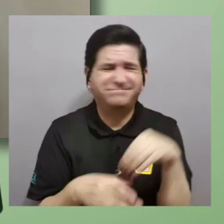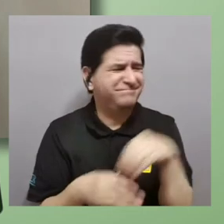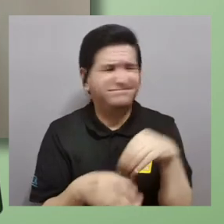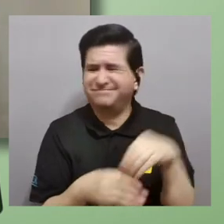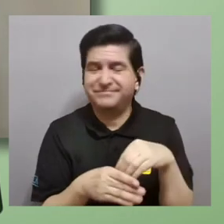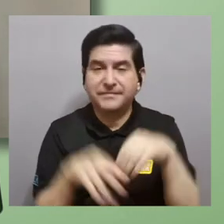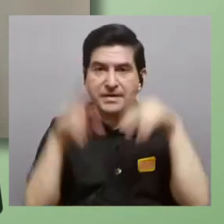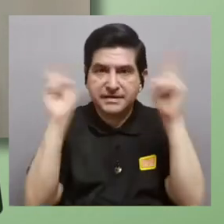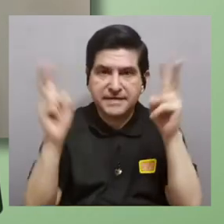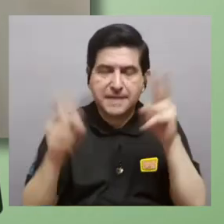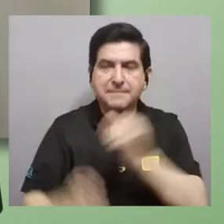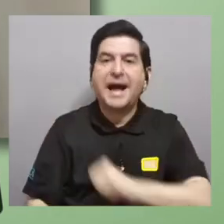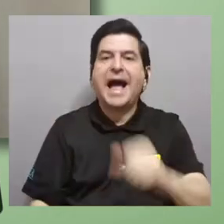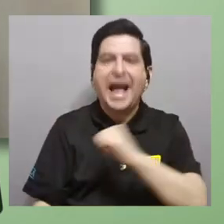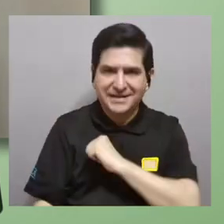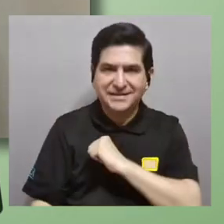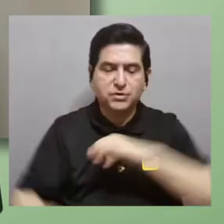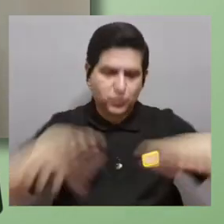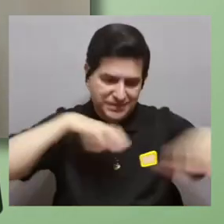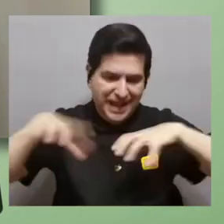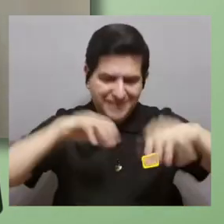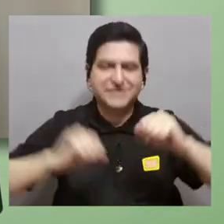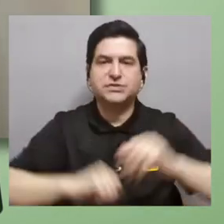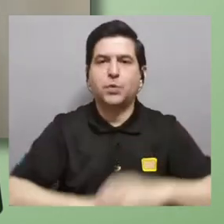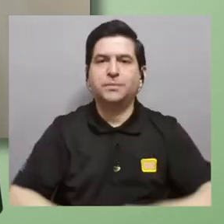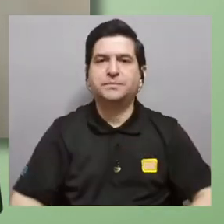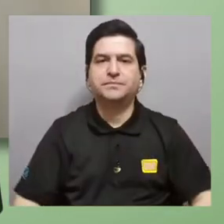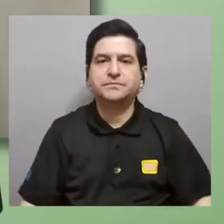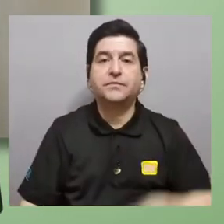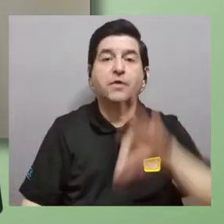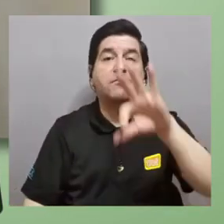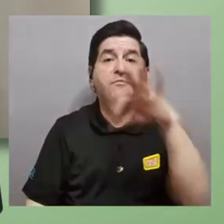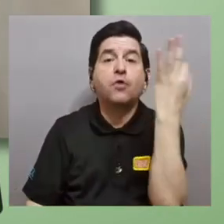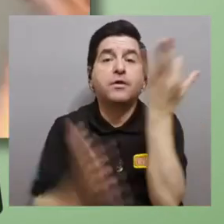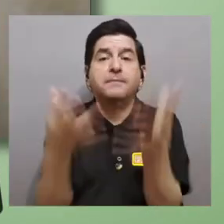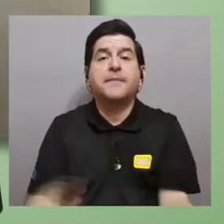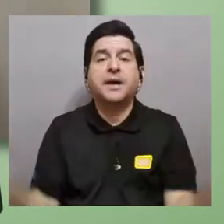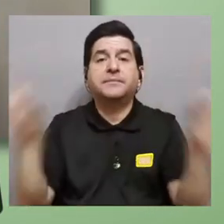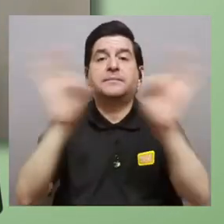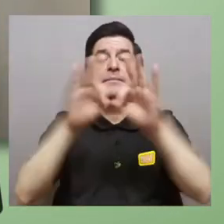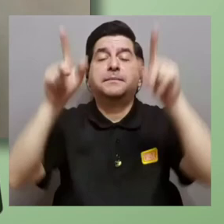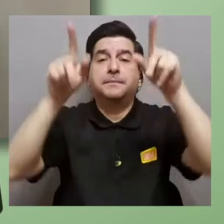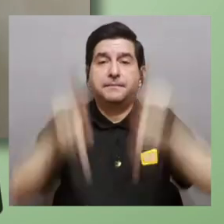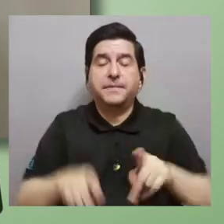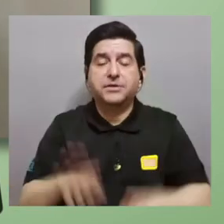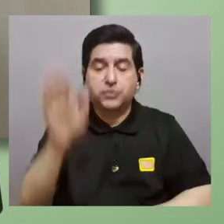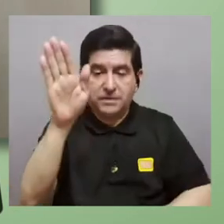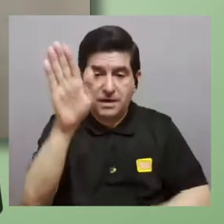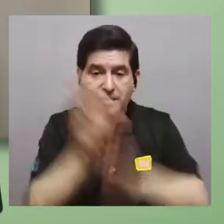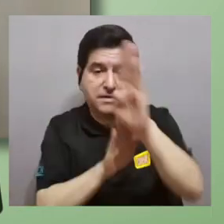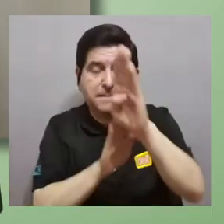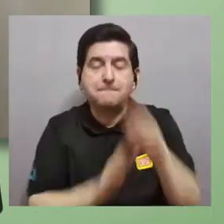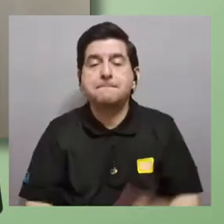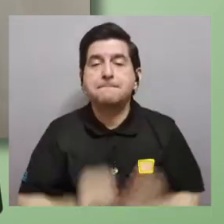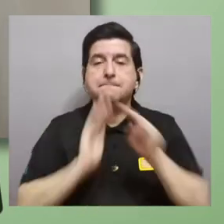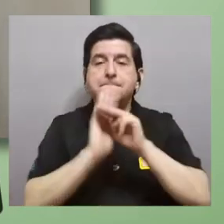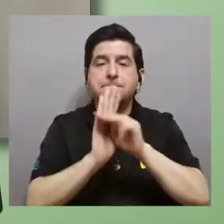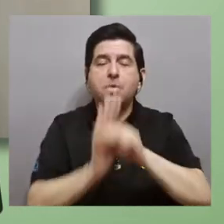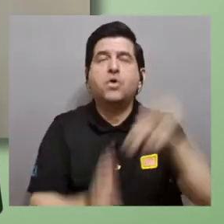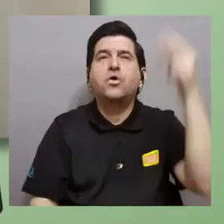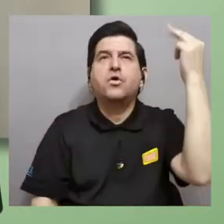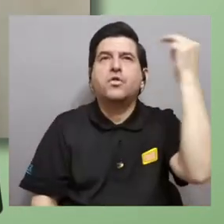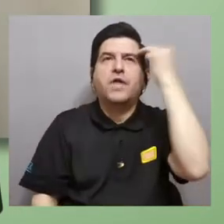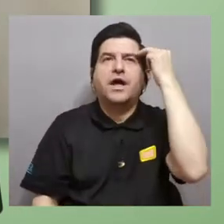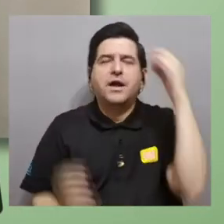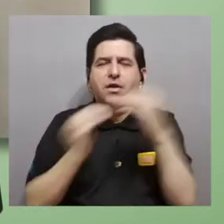es un tema de las actitudes y las acciones una manera fundamental para que las personas desarrollemos modelos mentales más sofisticados